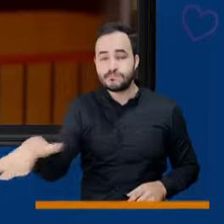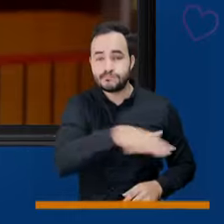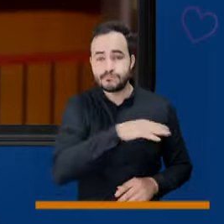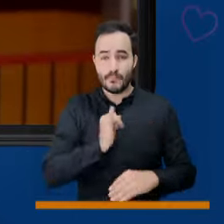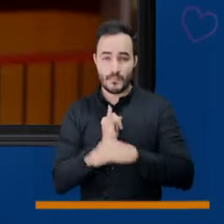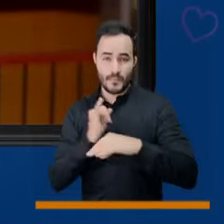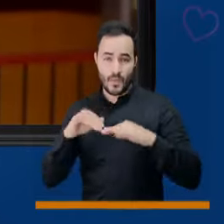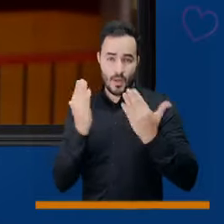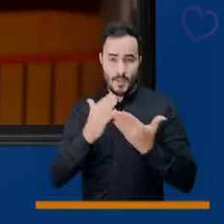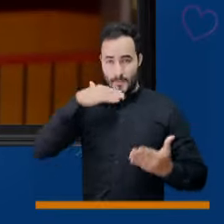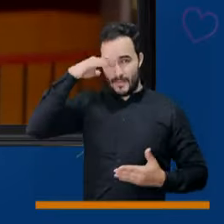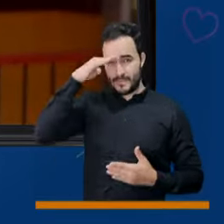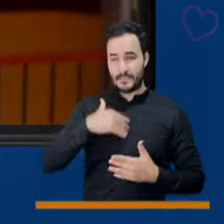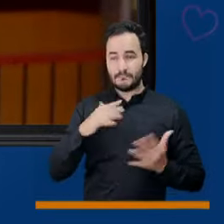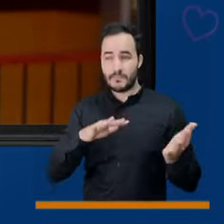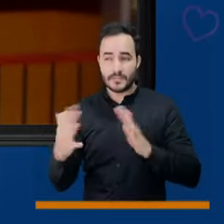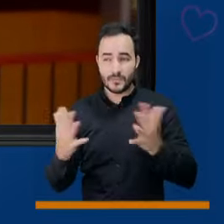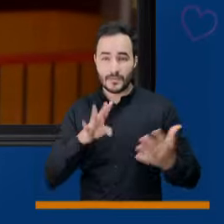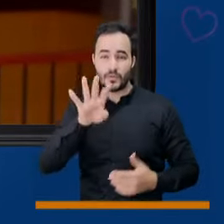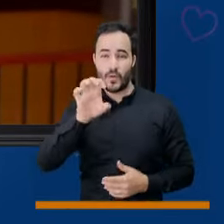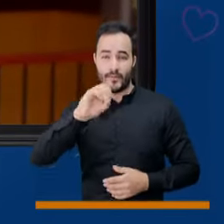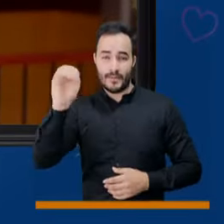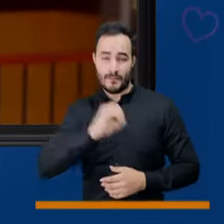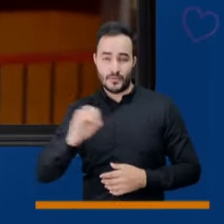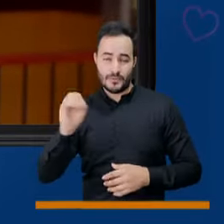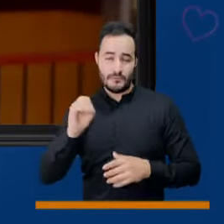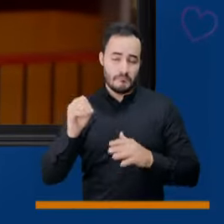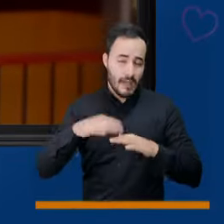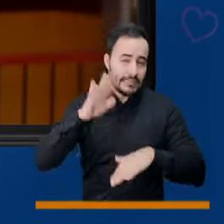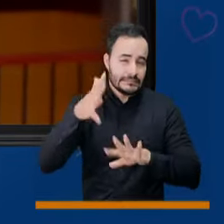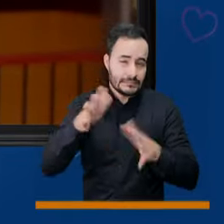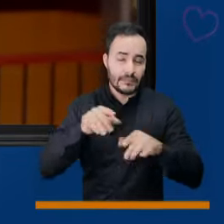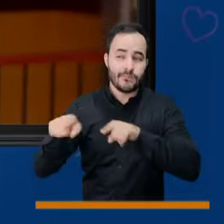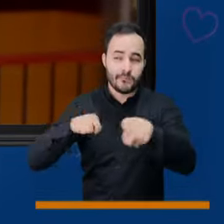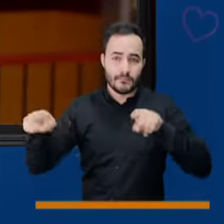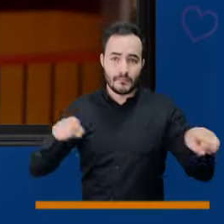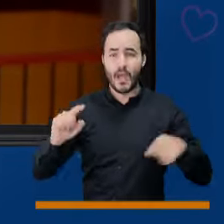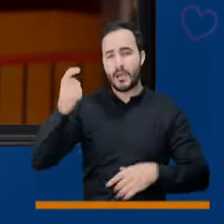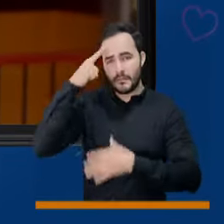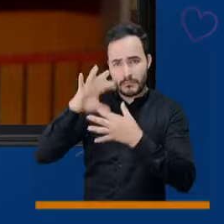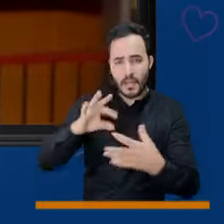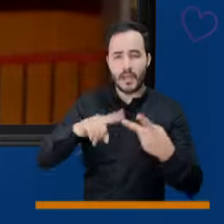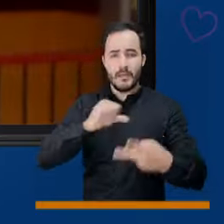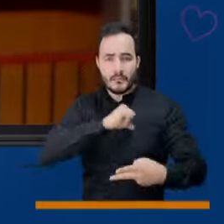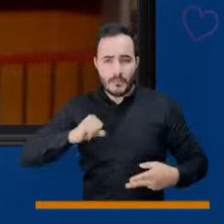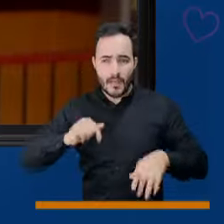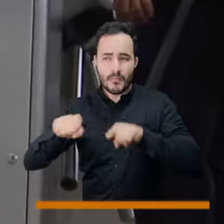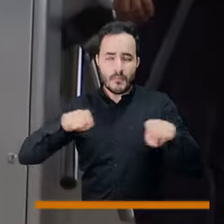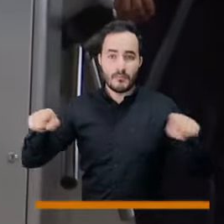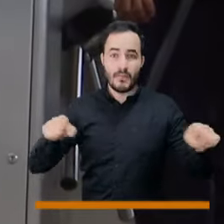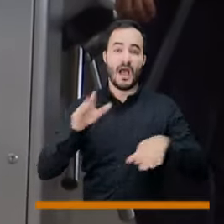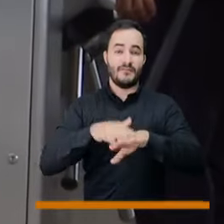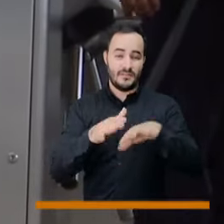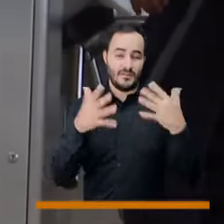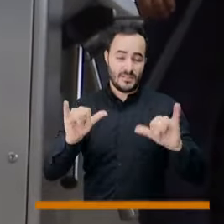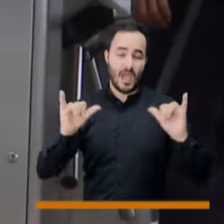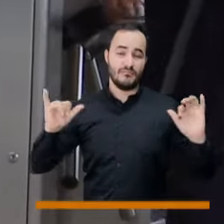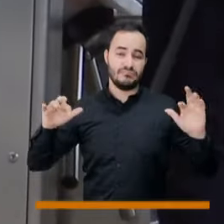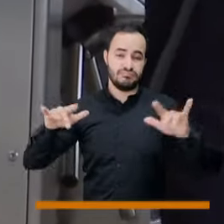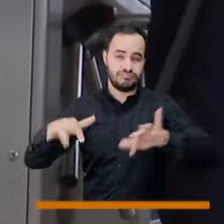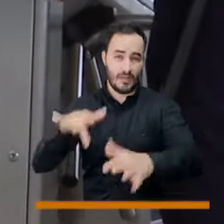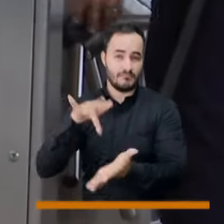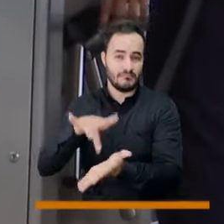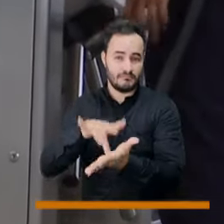% de las instituciones educativas de Medellín, oficiales, cobertura y privadas, ya están en presencialidad.